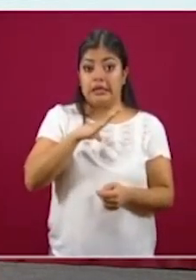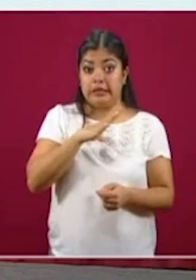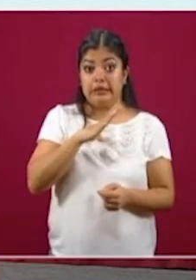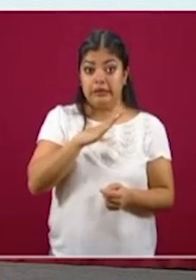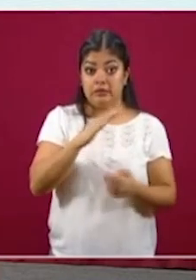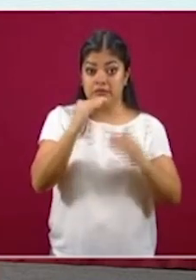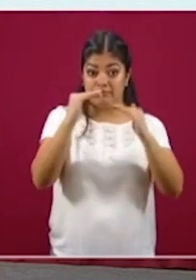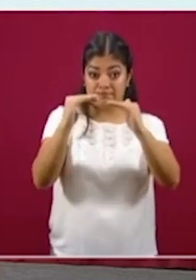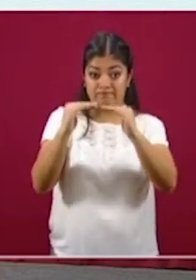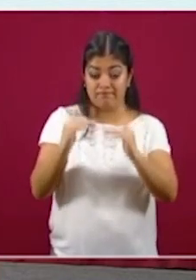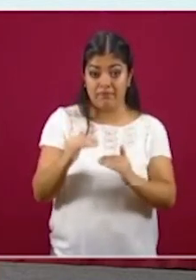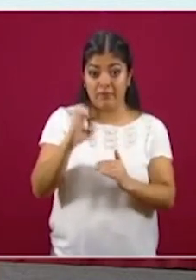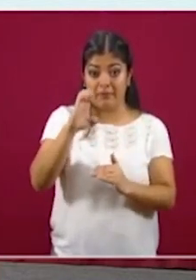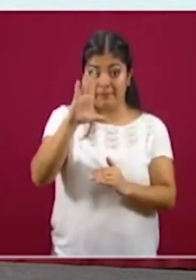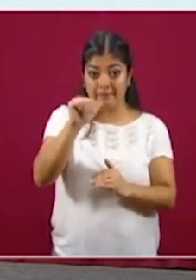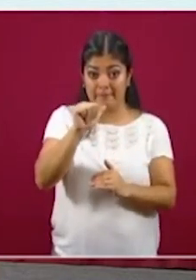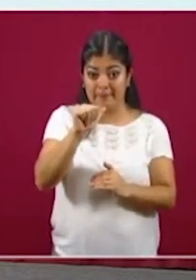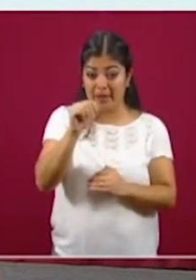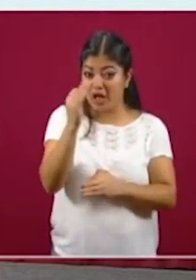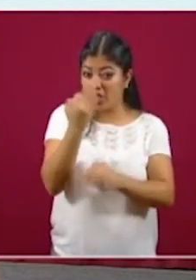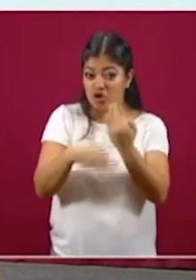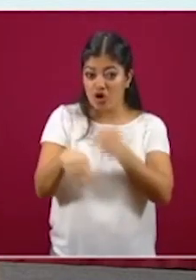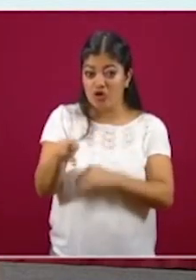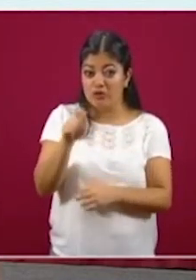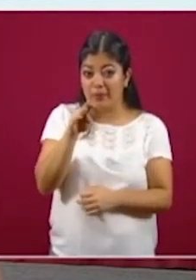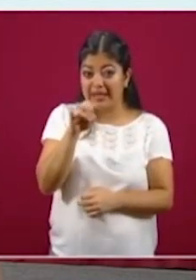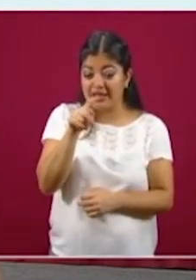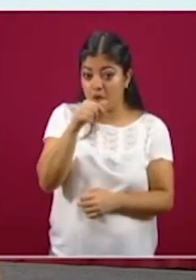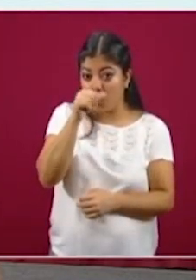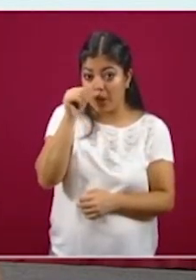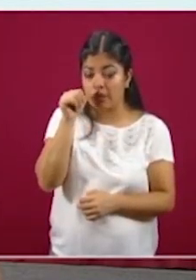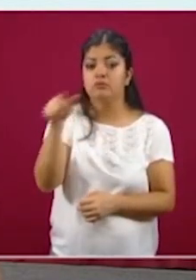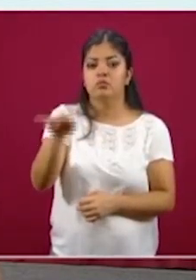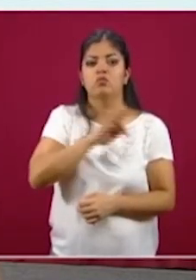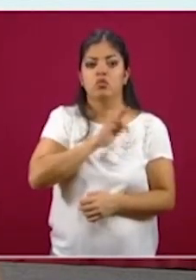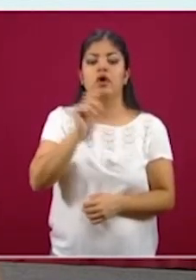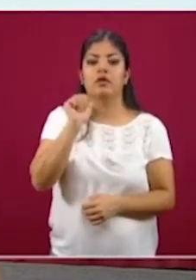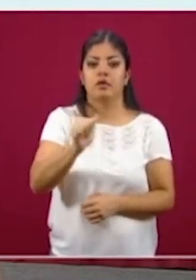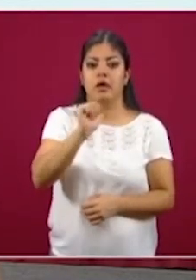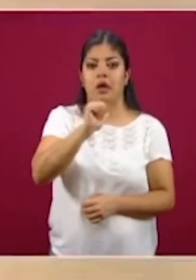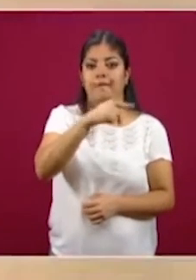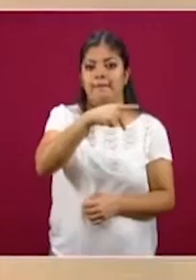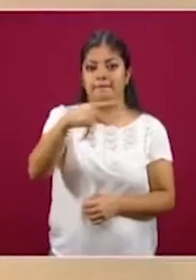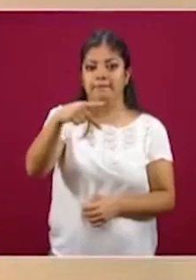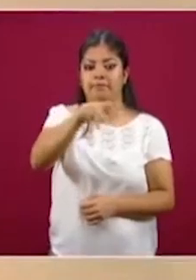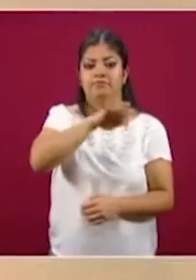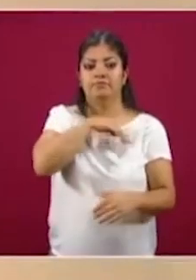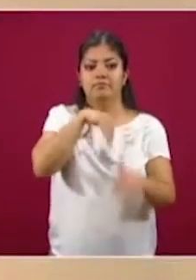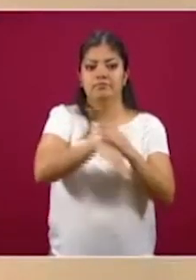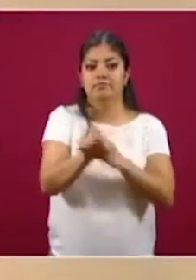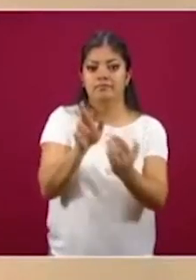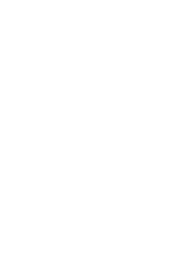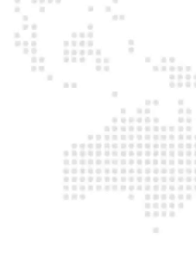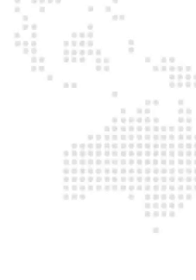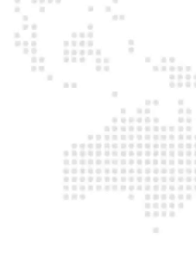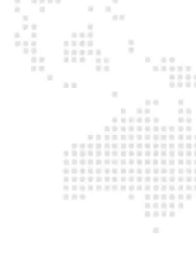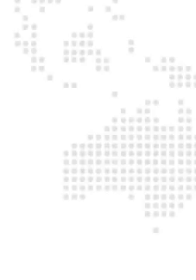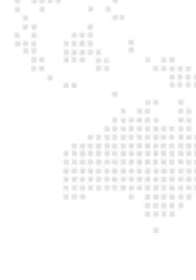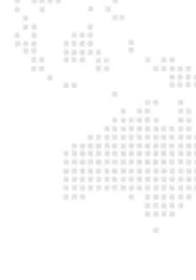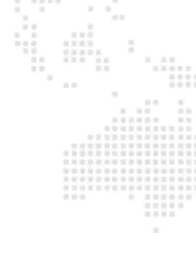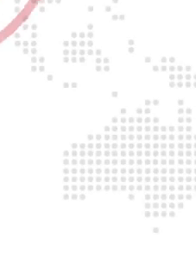en el padrón de becas Benito Juárez podrán tener acceso a esta plataforma y registrarse.